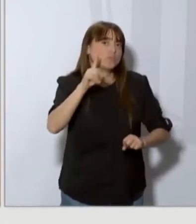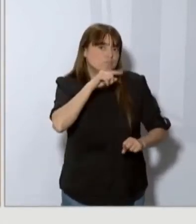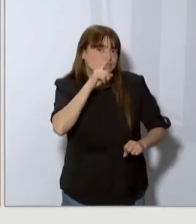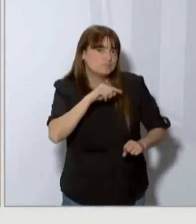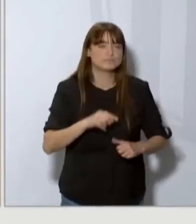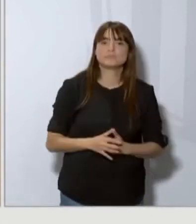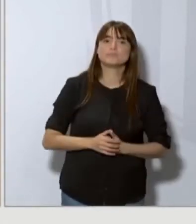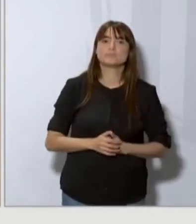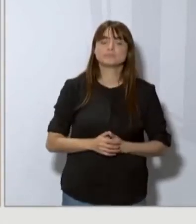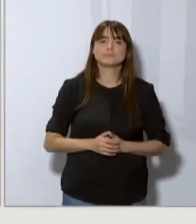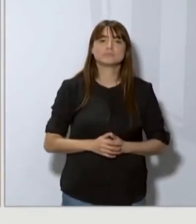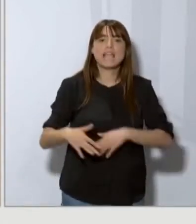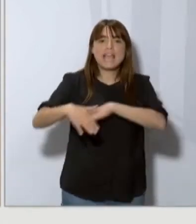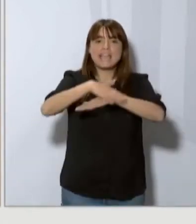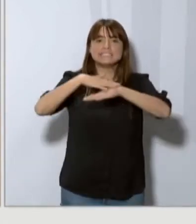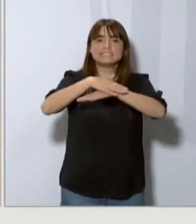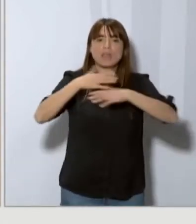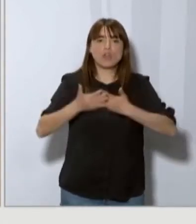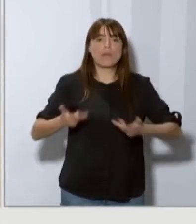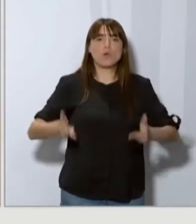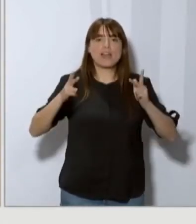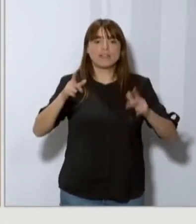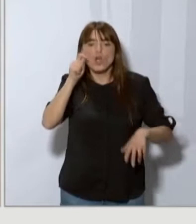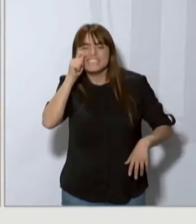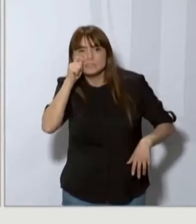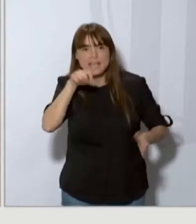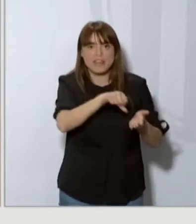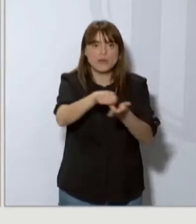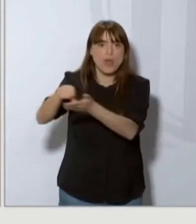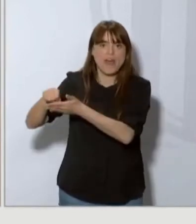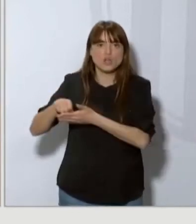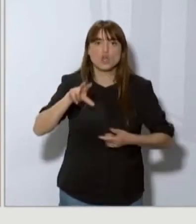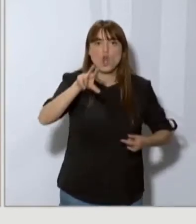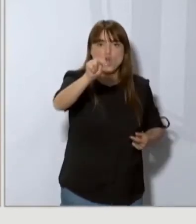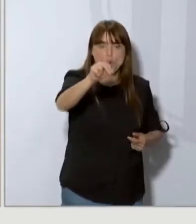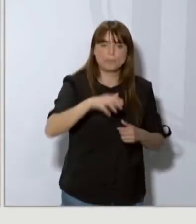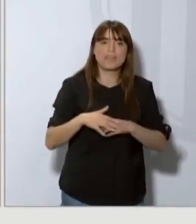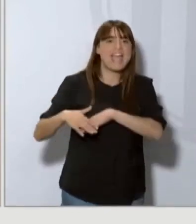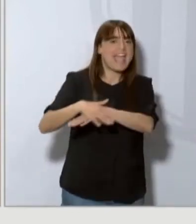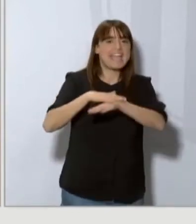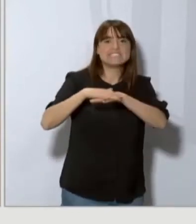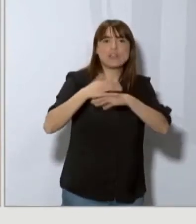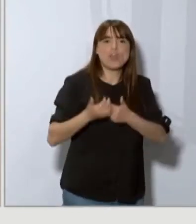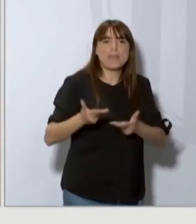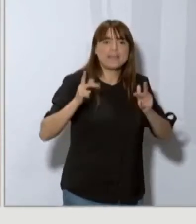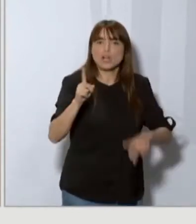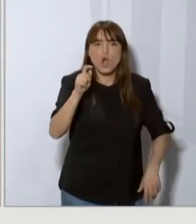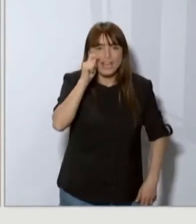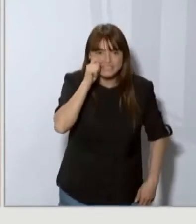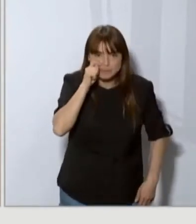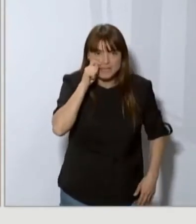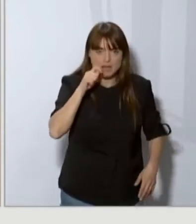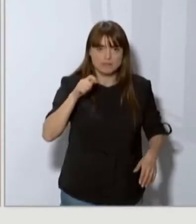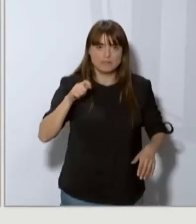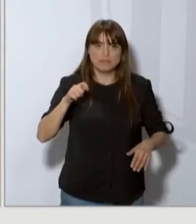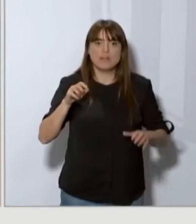Un Estado democrático no espía a su ciudadanía. Un Estado democrático no espía a movimientos democráticos y pacíficos. No espía a